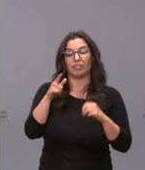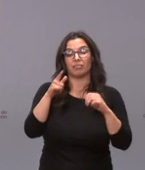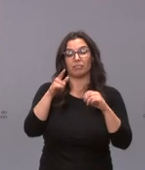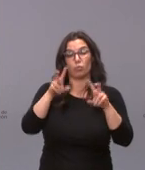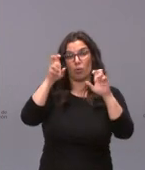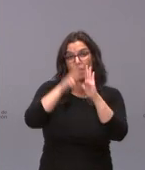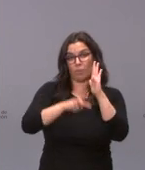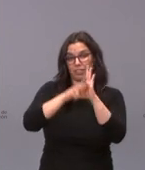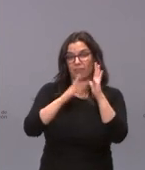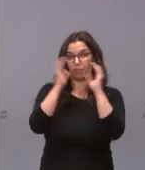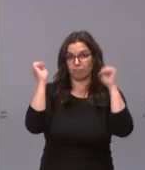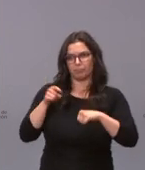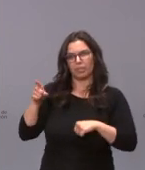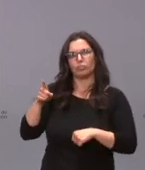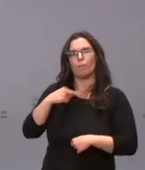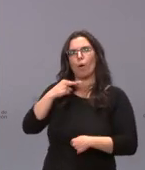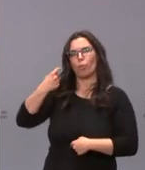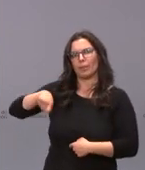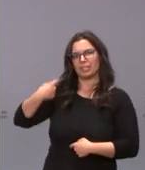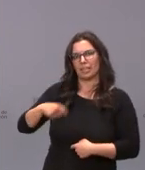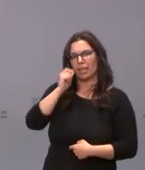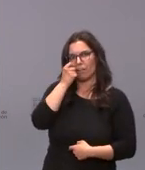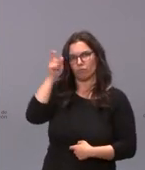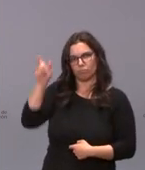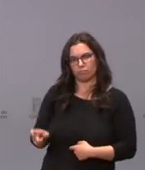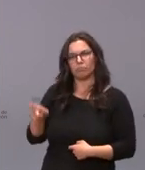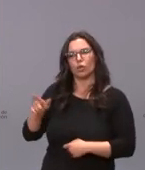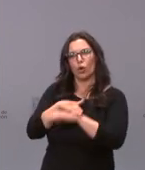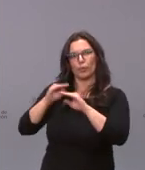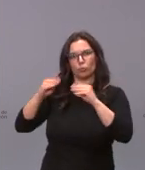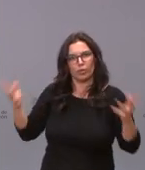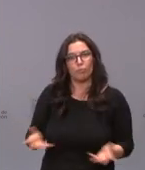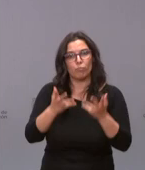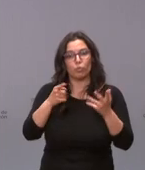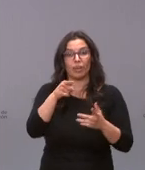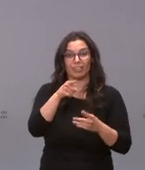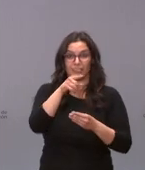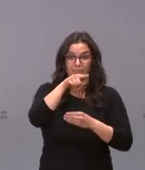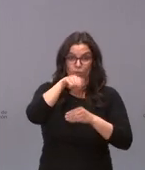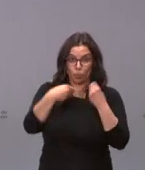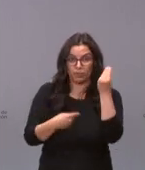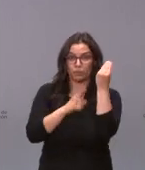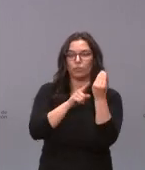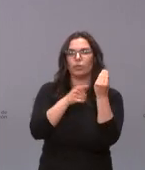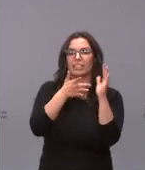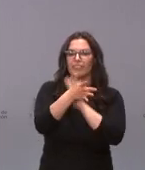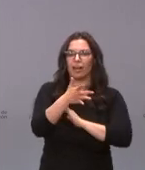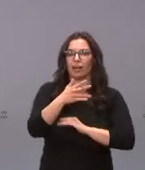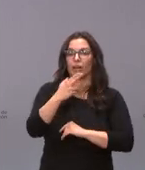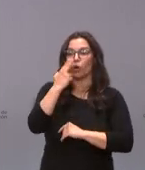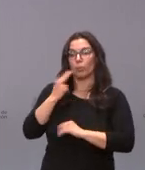compliance impulsado por el presidente de la Junta, Alfonso Fernández Mañueco, y su Gobierno supone no solamente un compromiso cumplido,